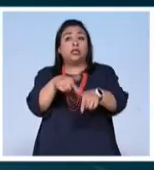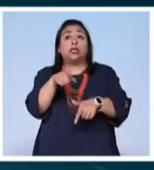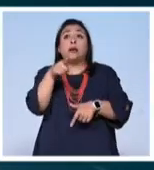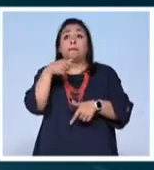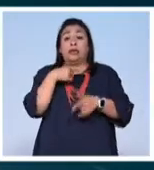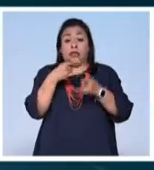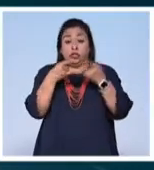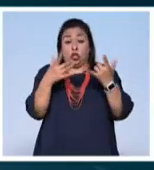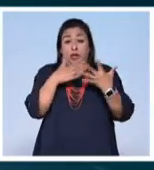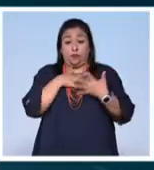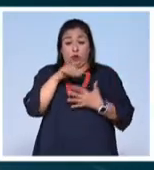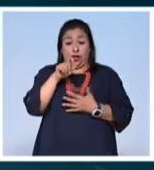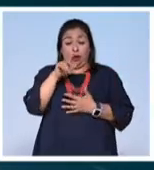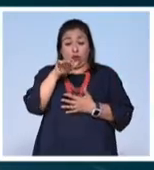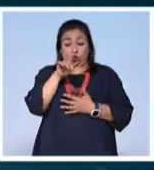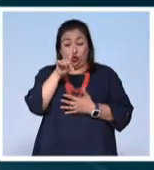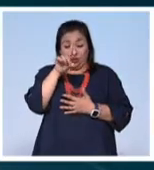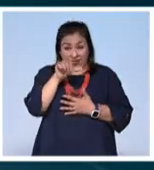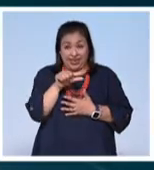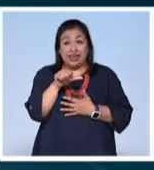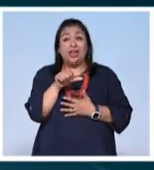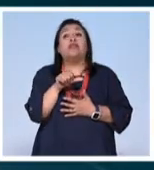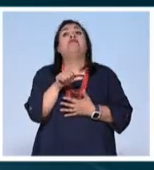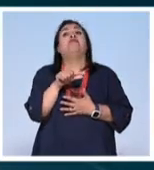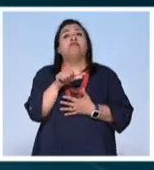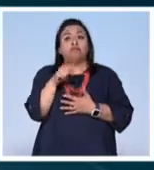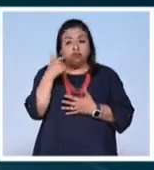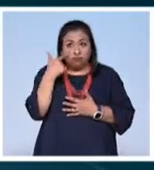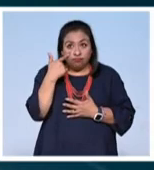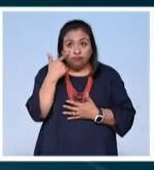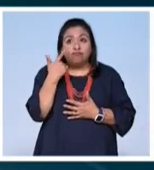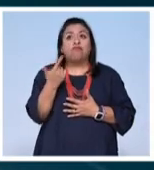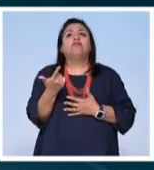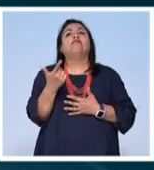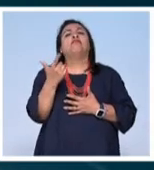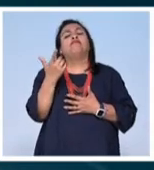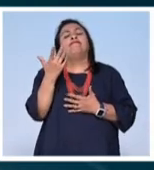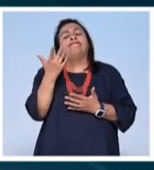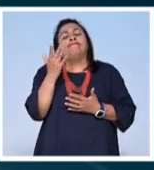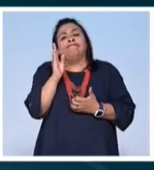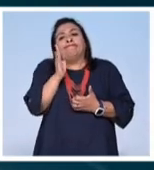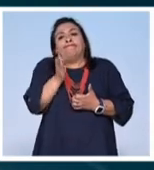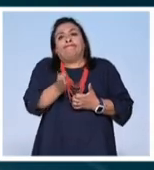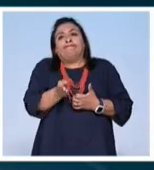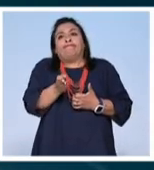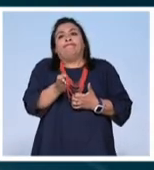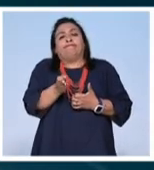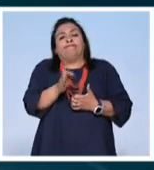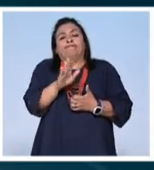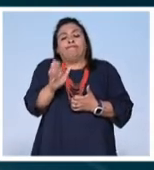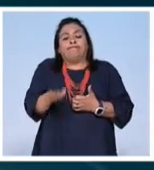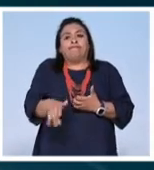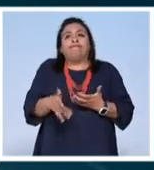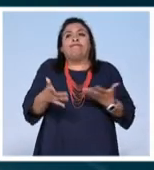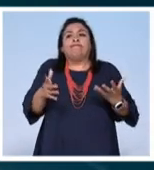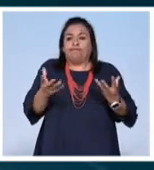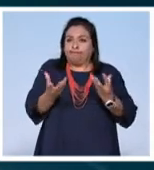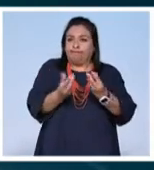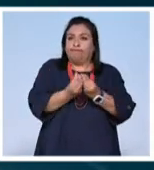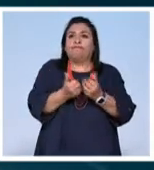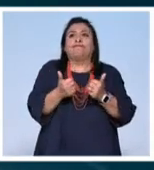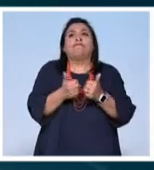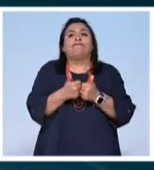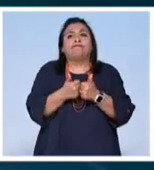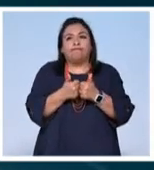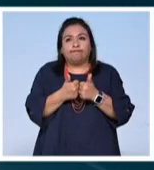de amor con almudena encuentra consuelo en la pérdida cuando forma parte